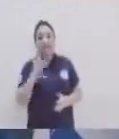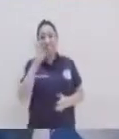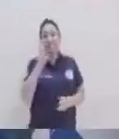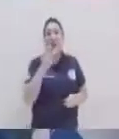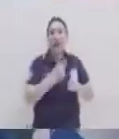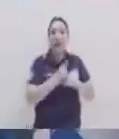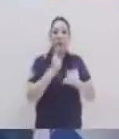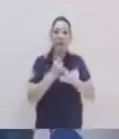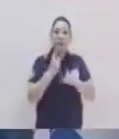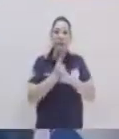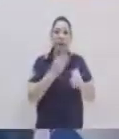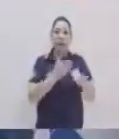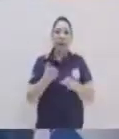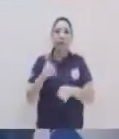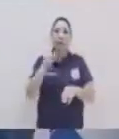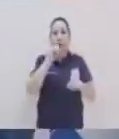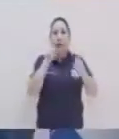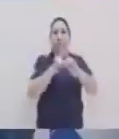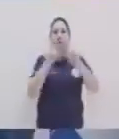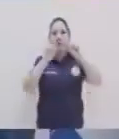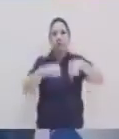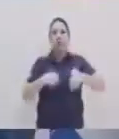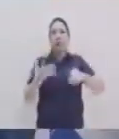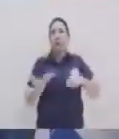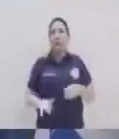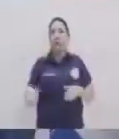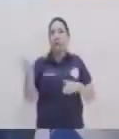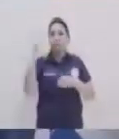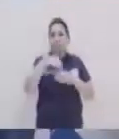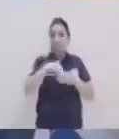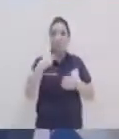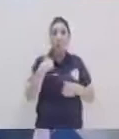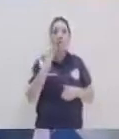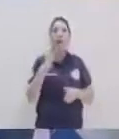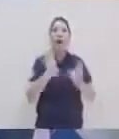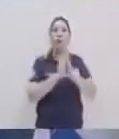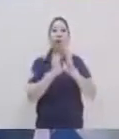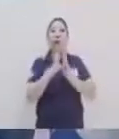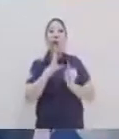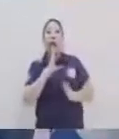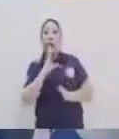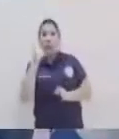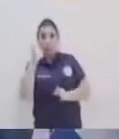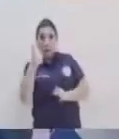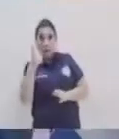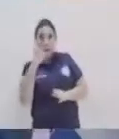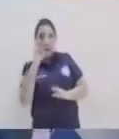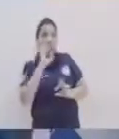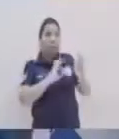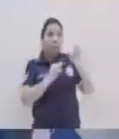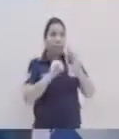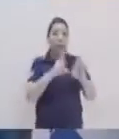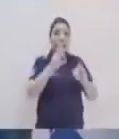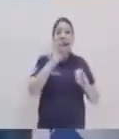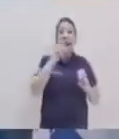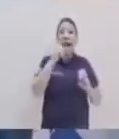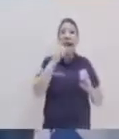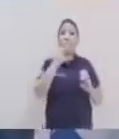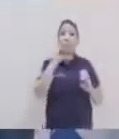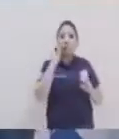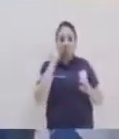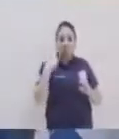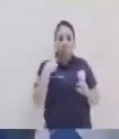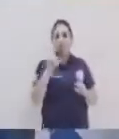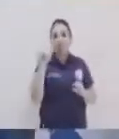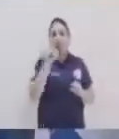Exacto, y dentro de esto también podríamos involucrar el hecho de que si no hablamos correctamente de la misma manera la reacción que vamos a